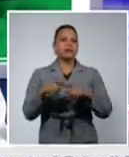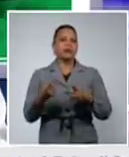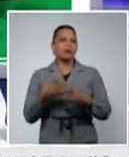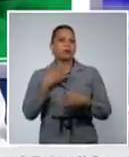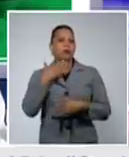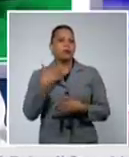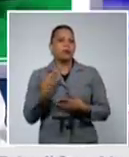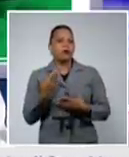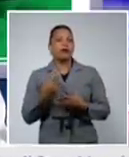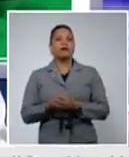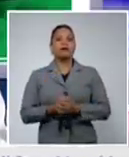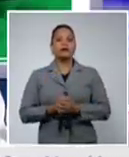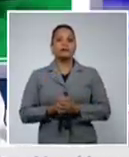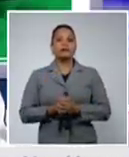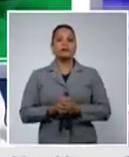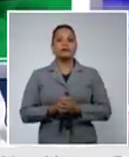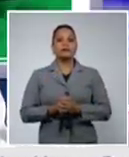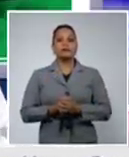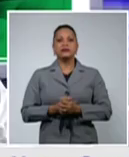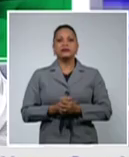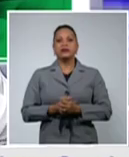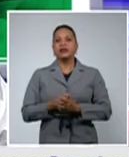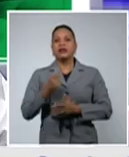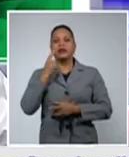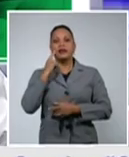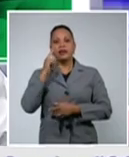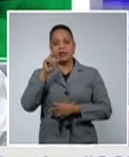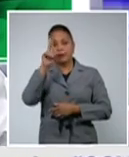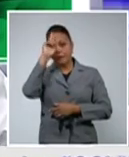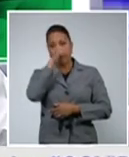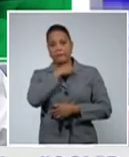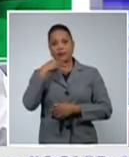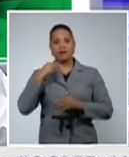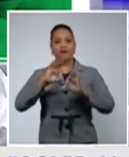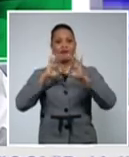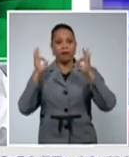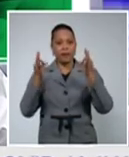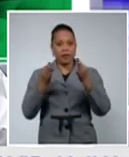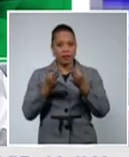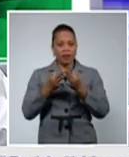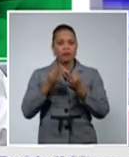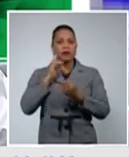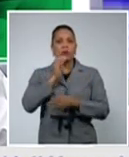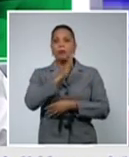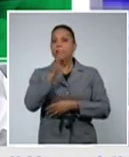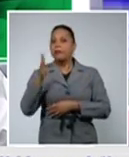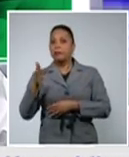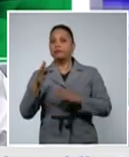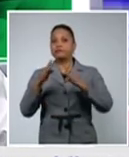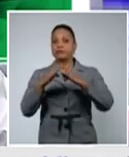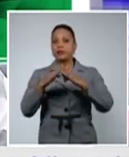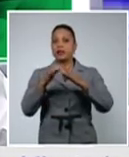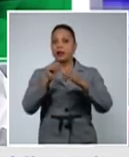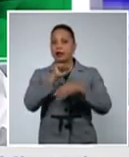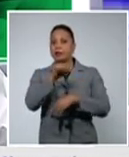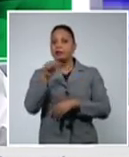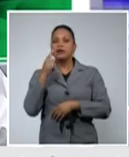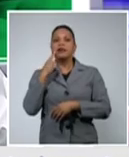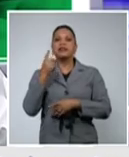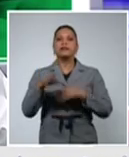identificados por su médico de familia en la pesquisa, una marcada falta de aire.